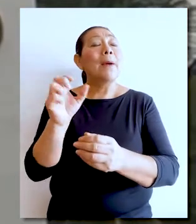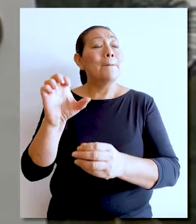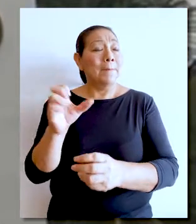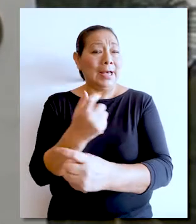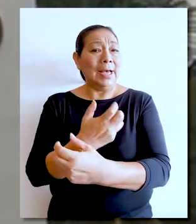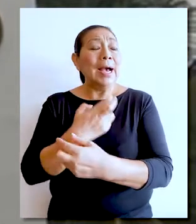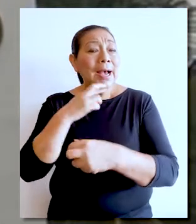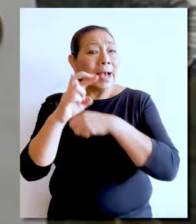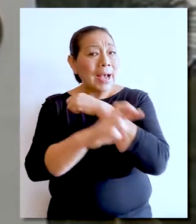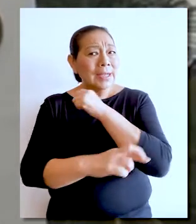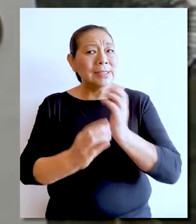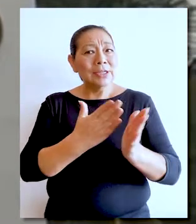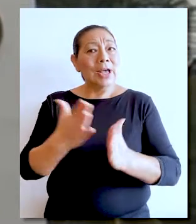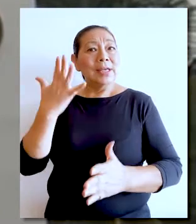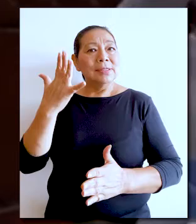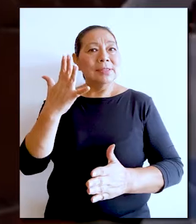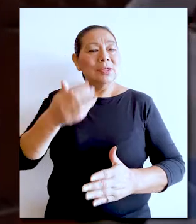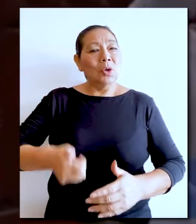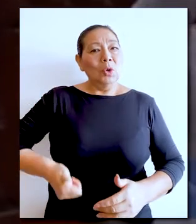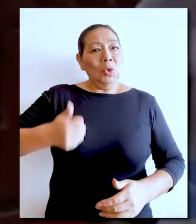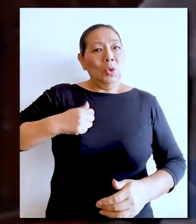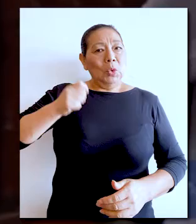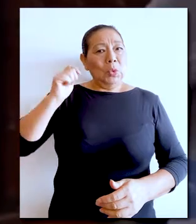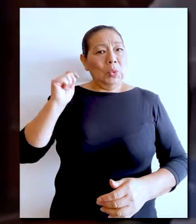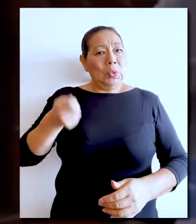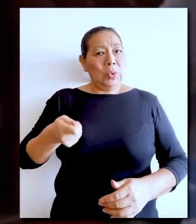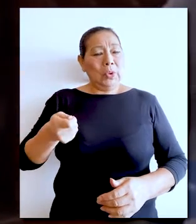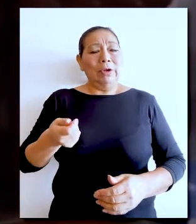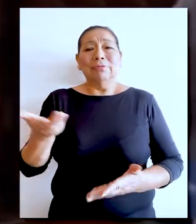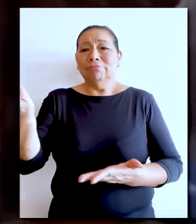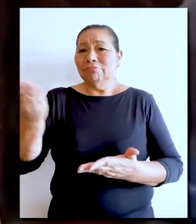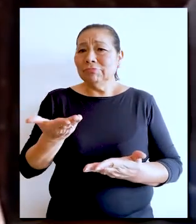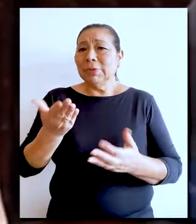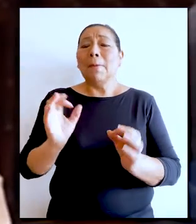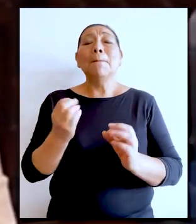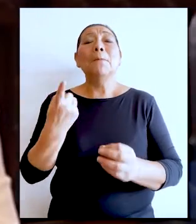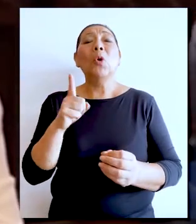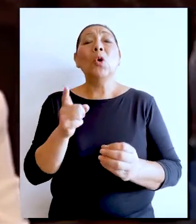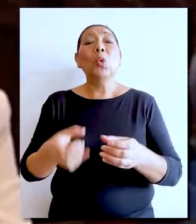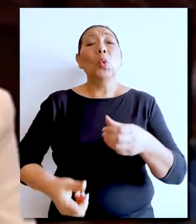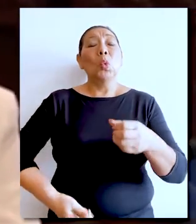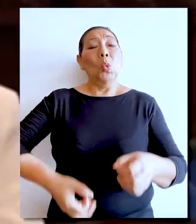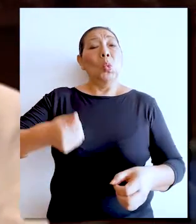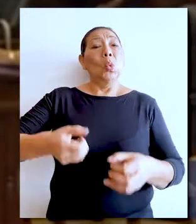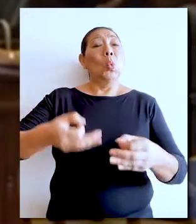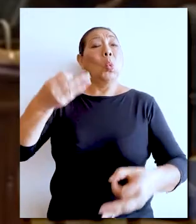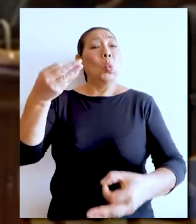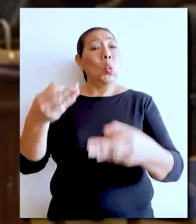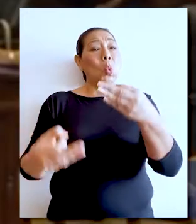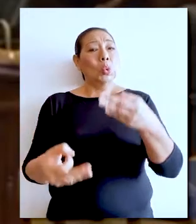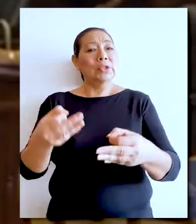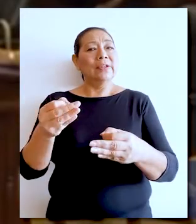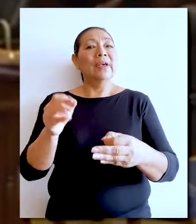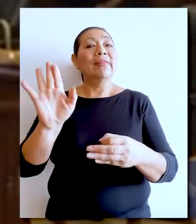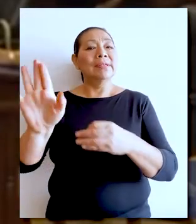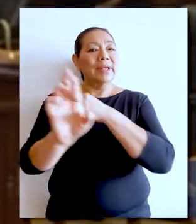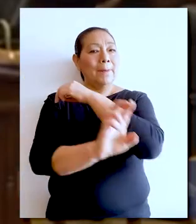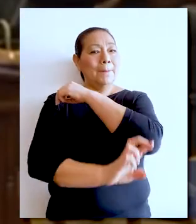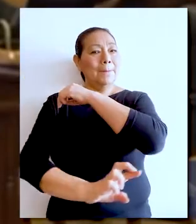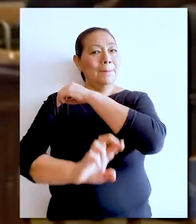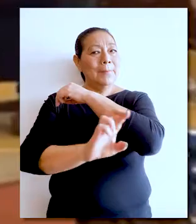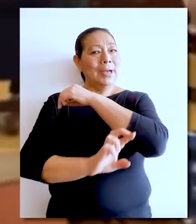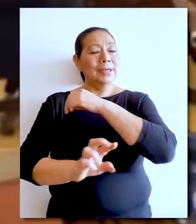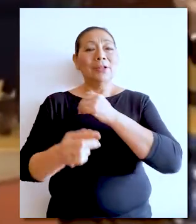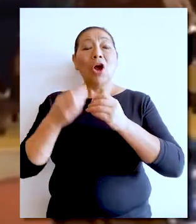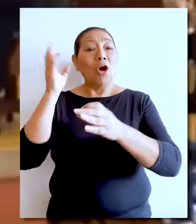República de El Salvador de destituir a cinco magistrados de la Sala de lo Constitucional de la Corte Suprema de Justicia